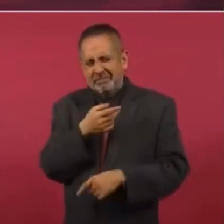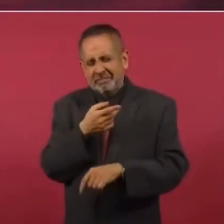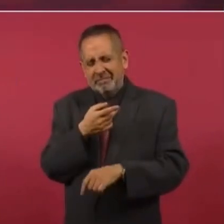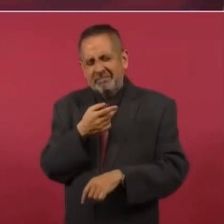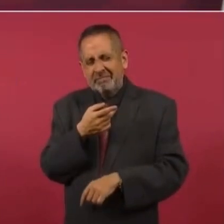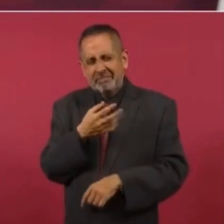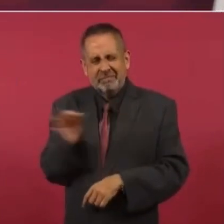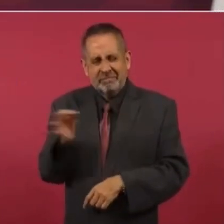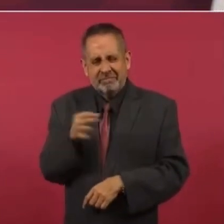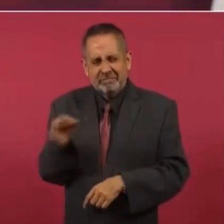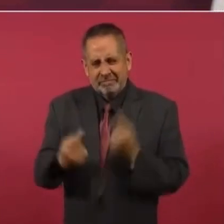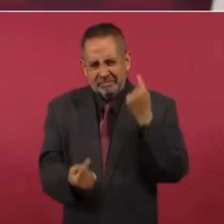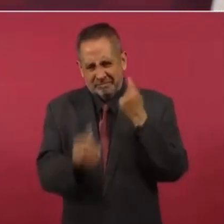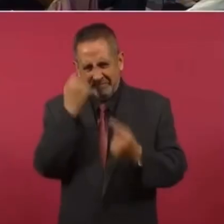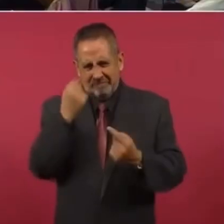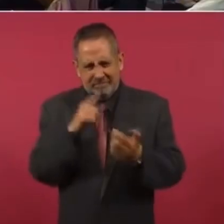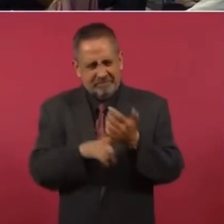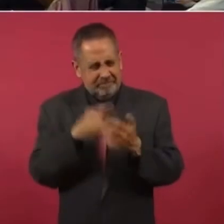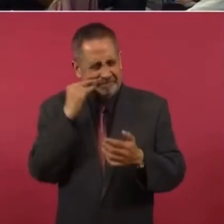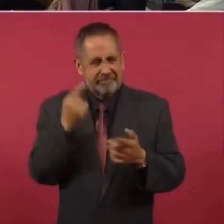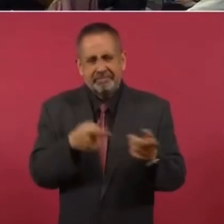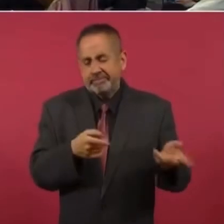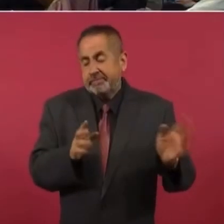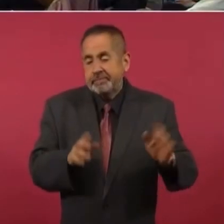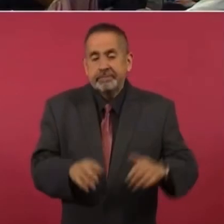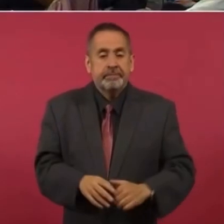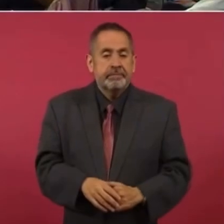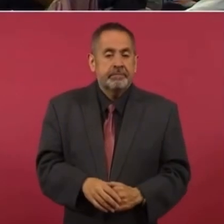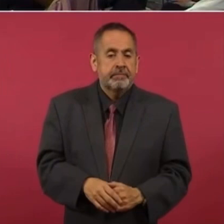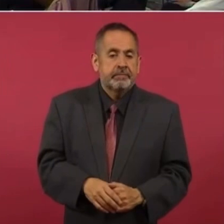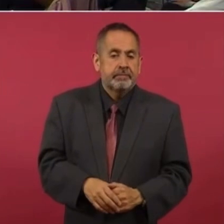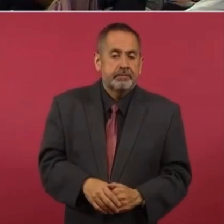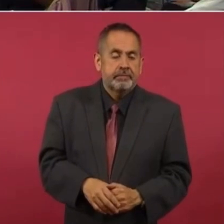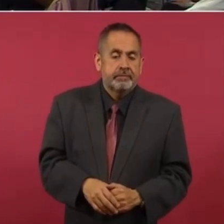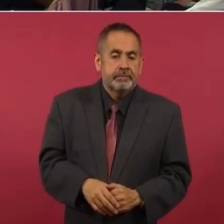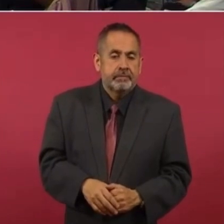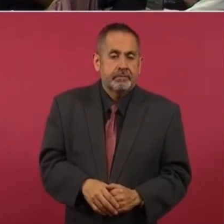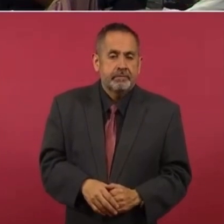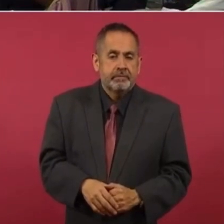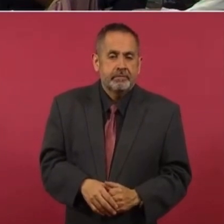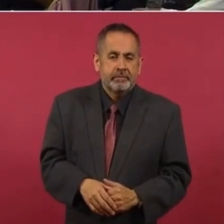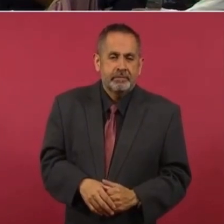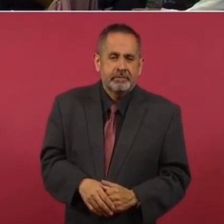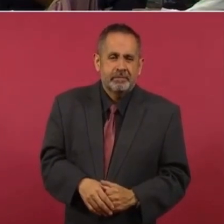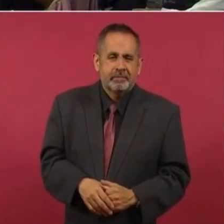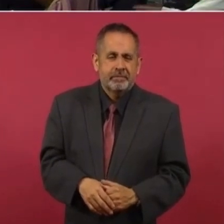había un